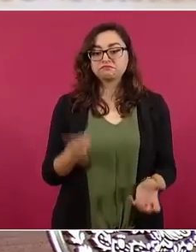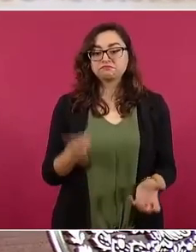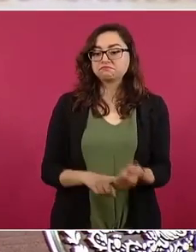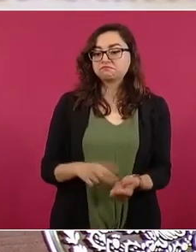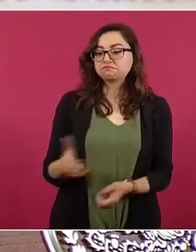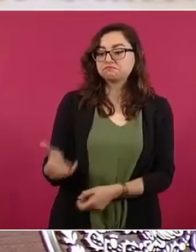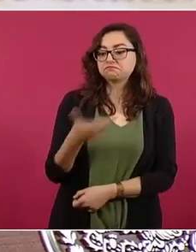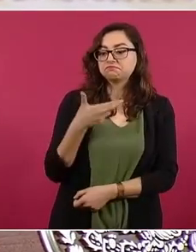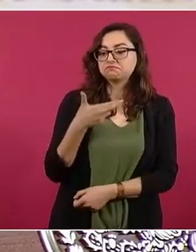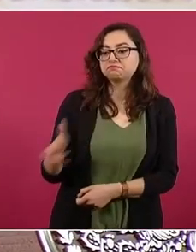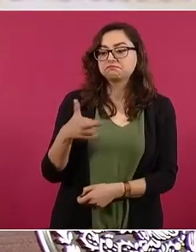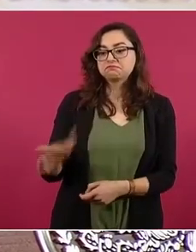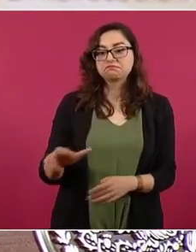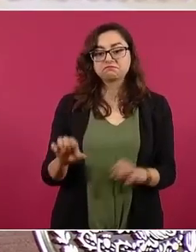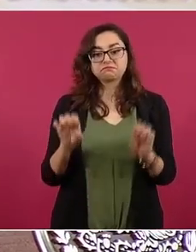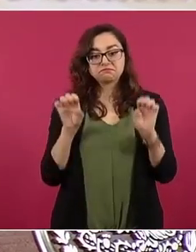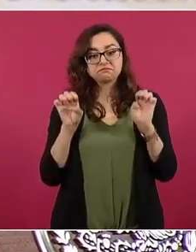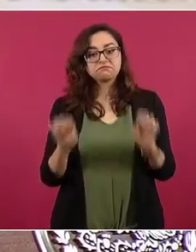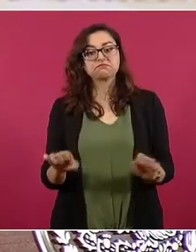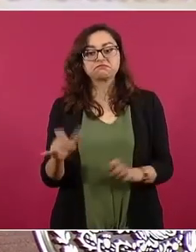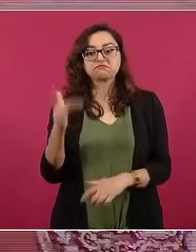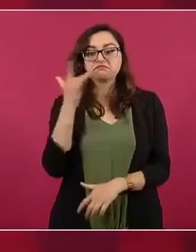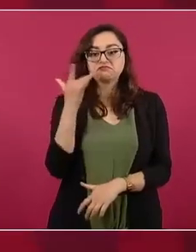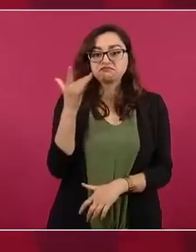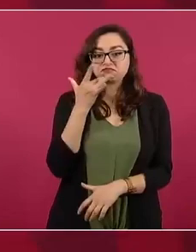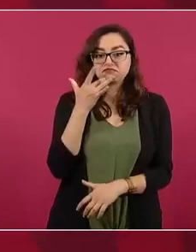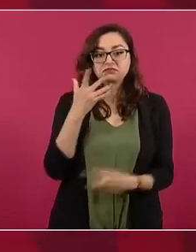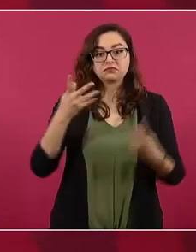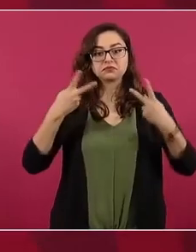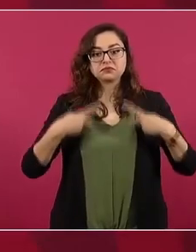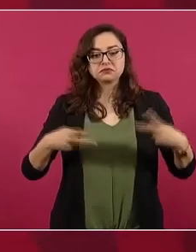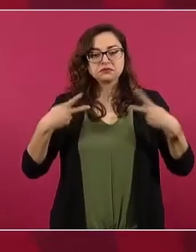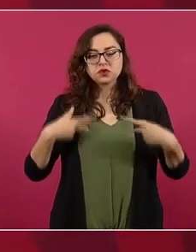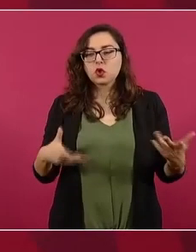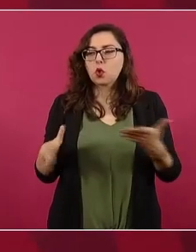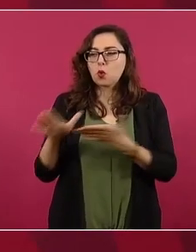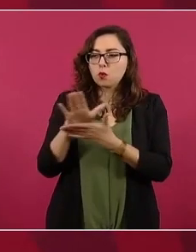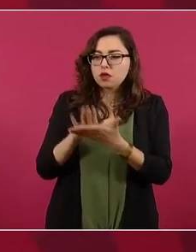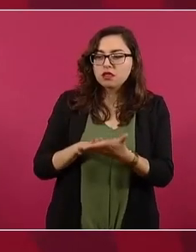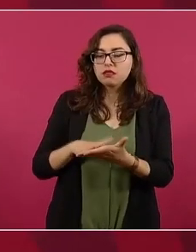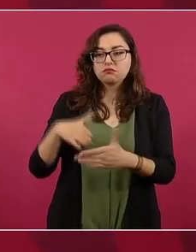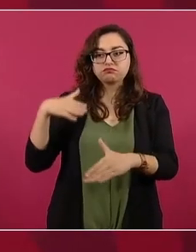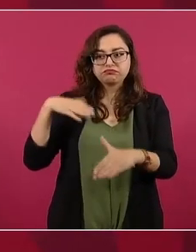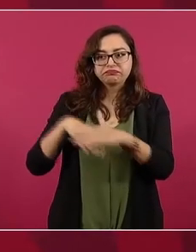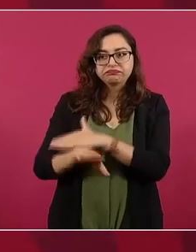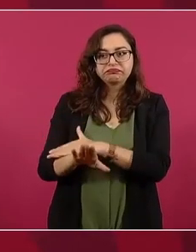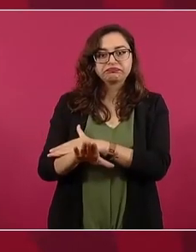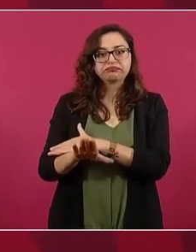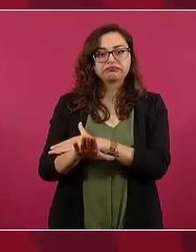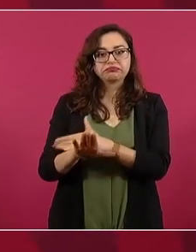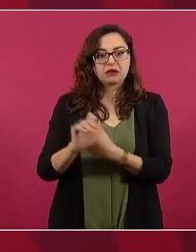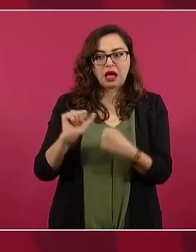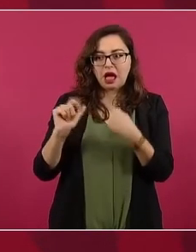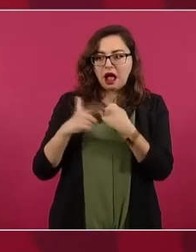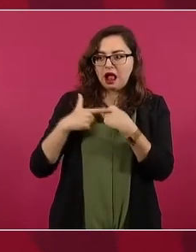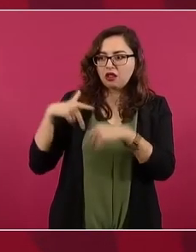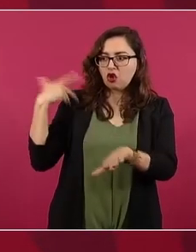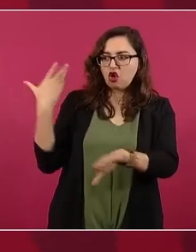se trata mal, a